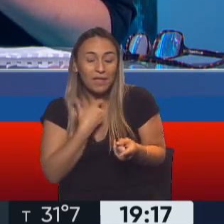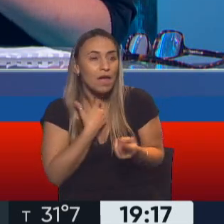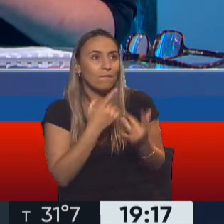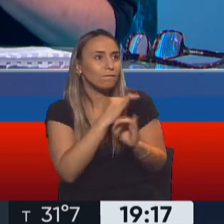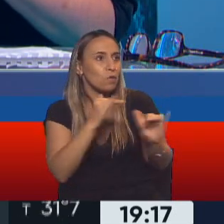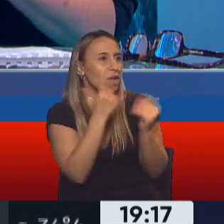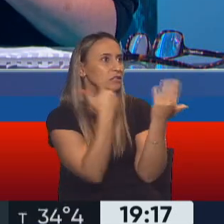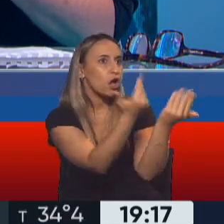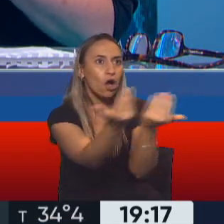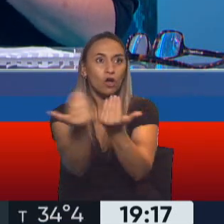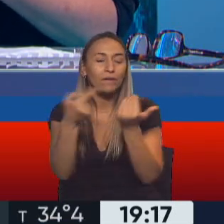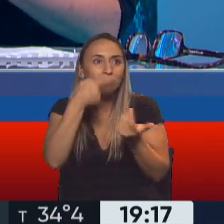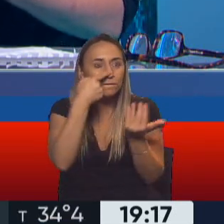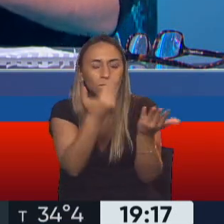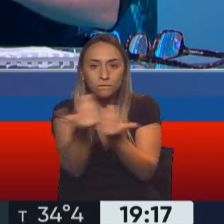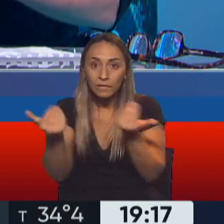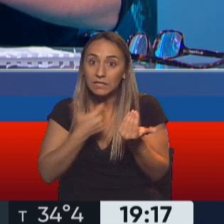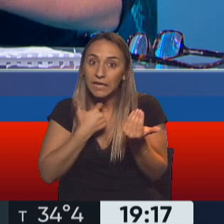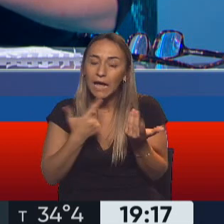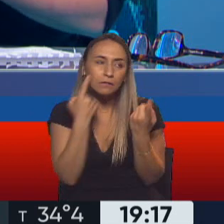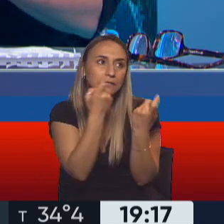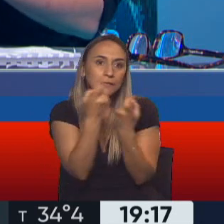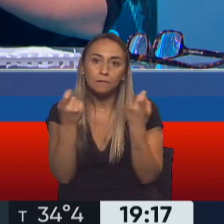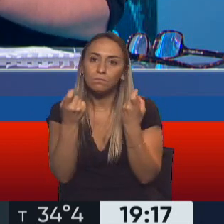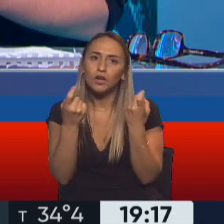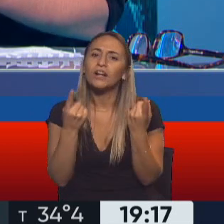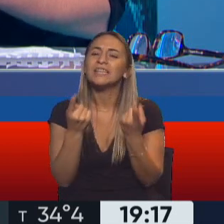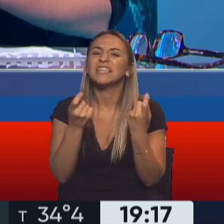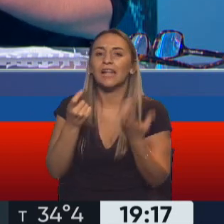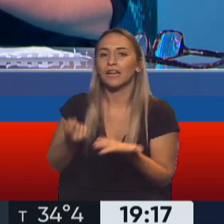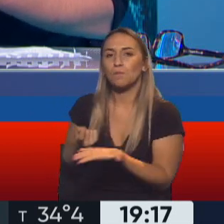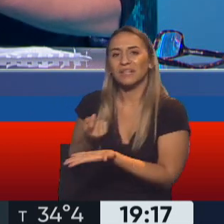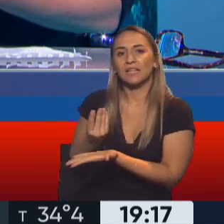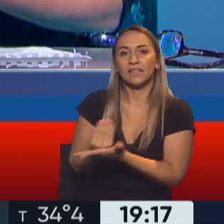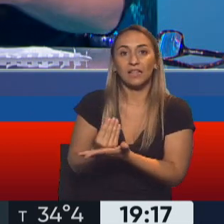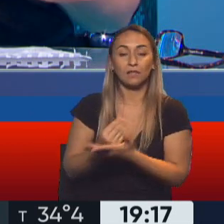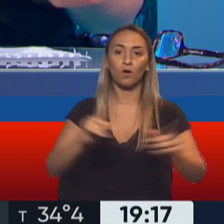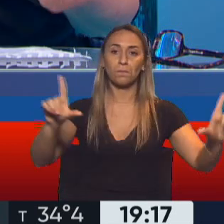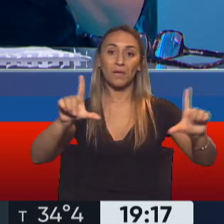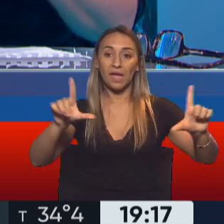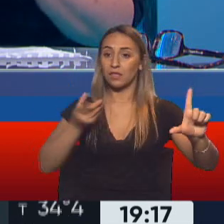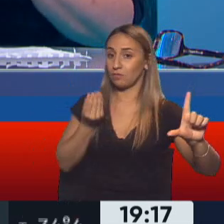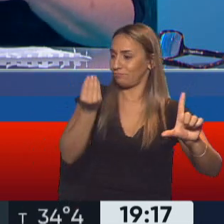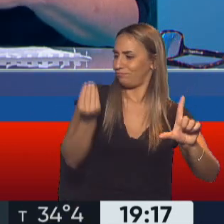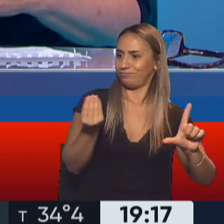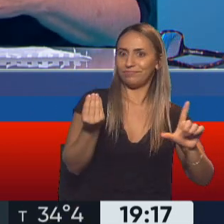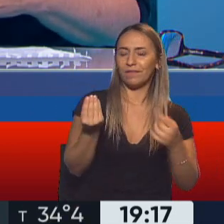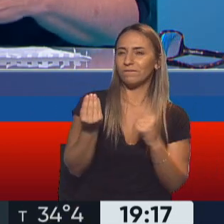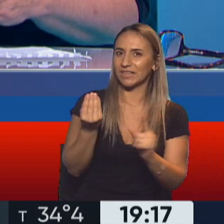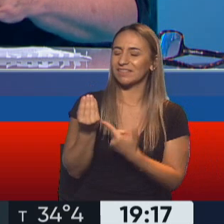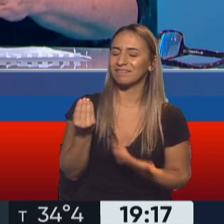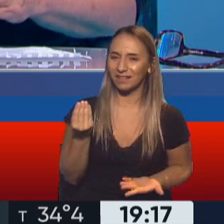que les interesen, pero además por verse representados de otra manera en los medios. Porque en nuestros